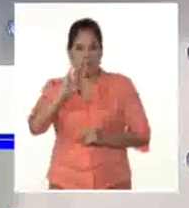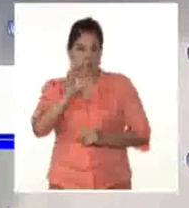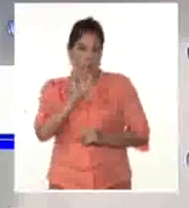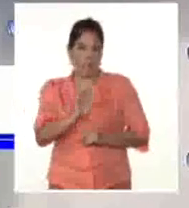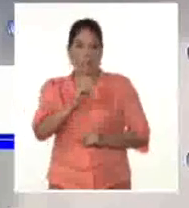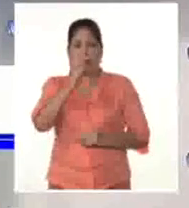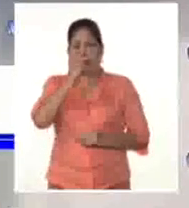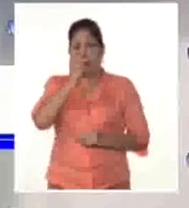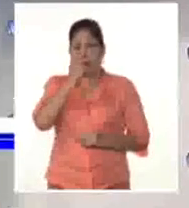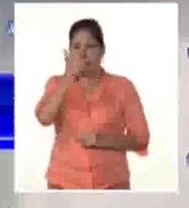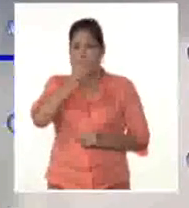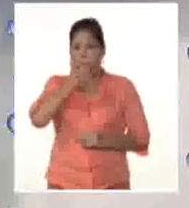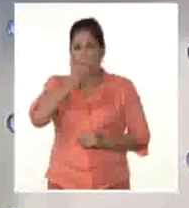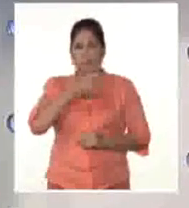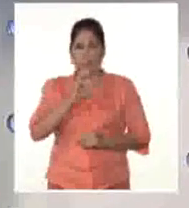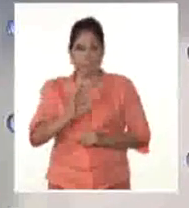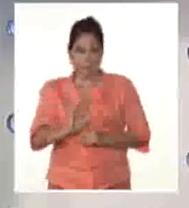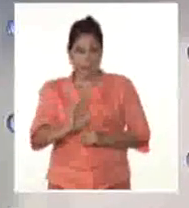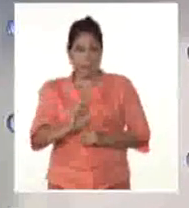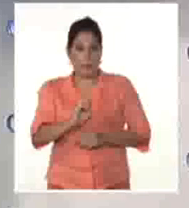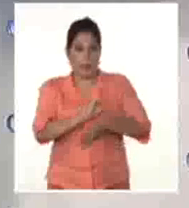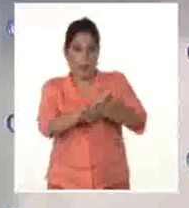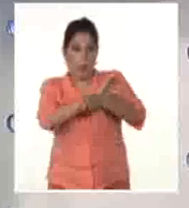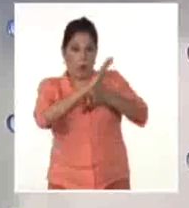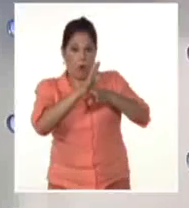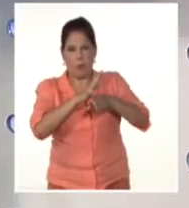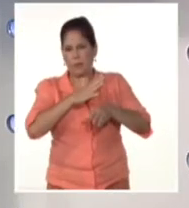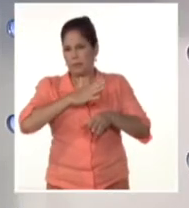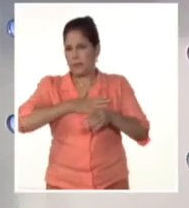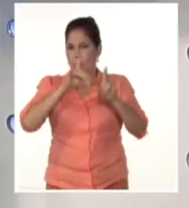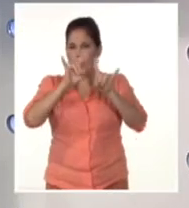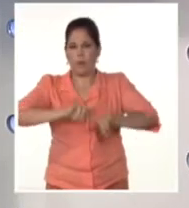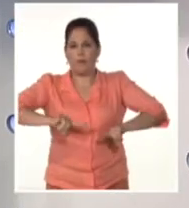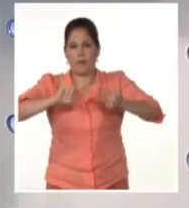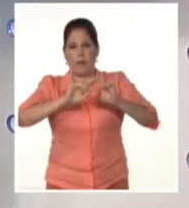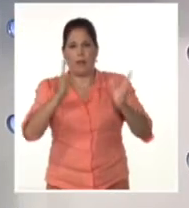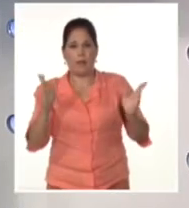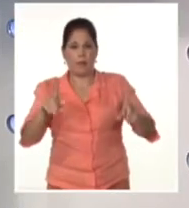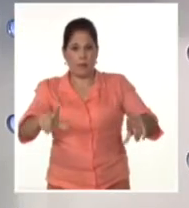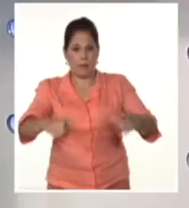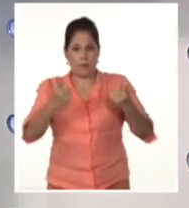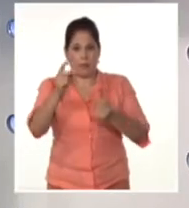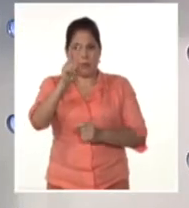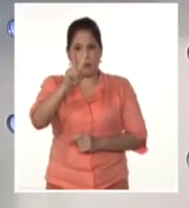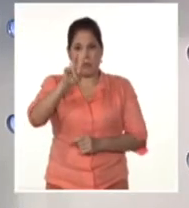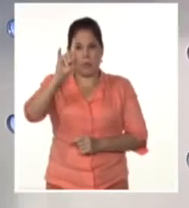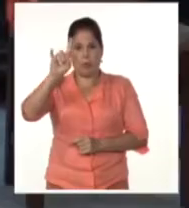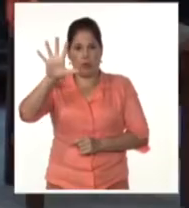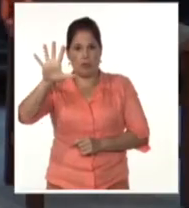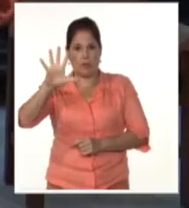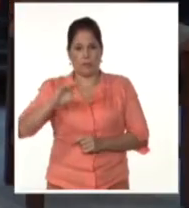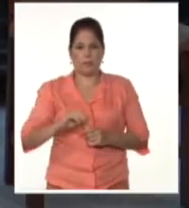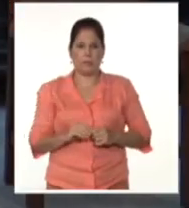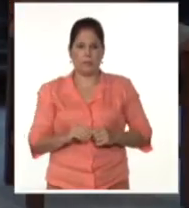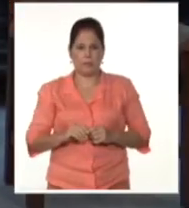dramaturgo Carlos Felipe. La puesta en escena estuvo dedicada a la Universidad de La Habana en su aniversario 295.